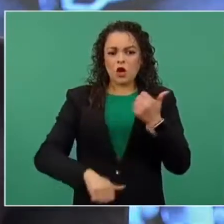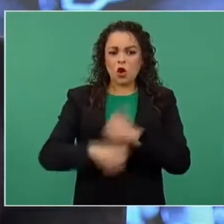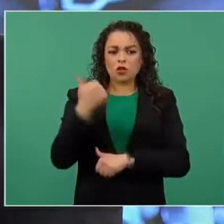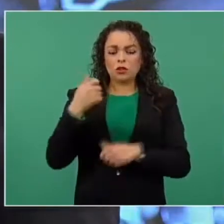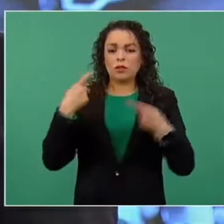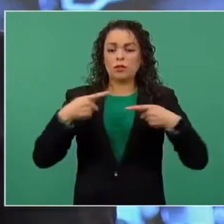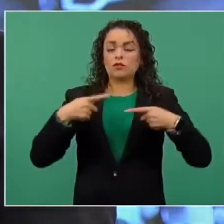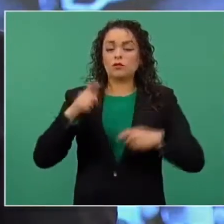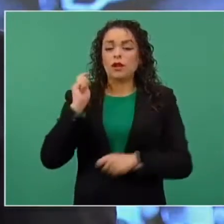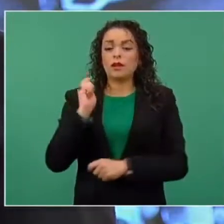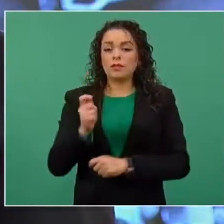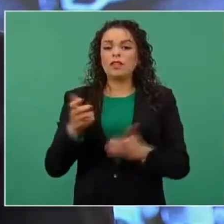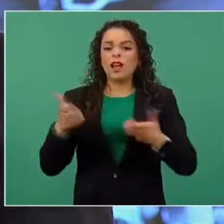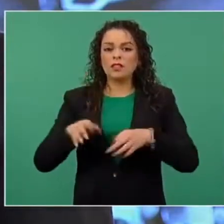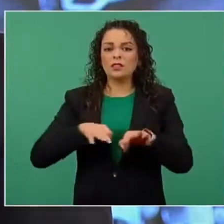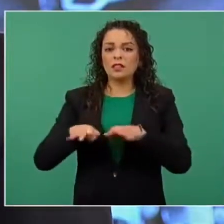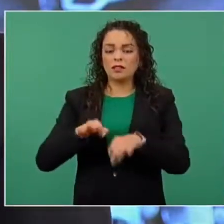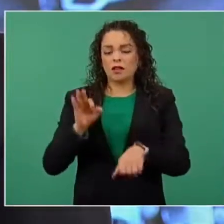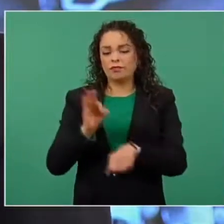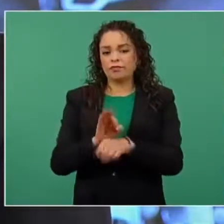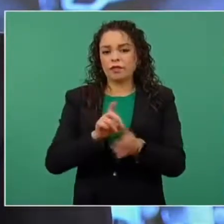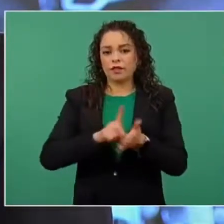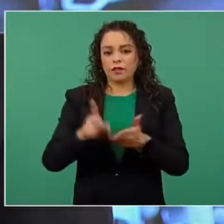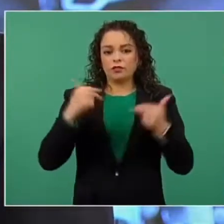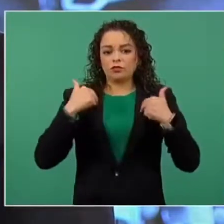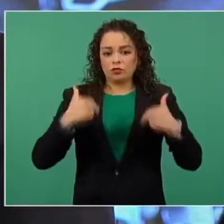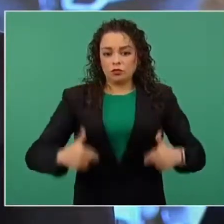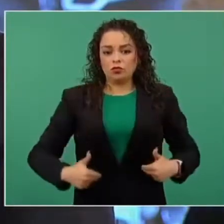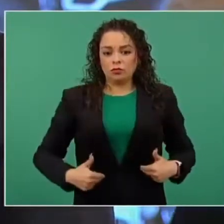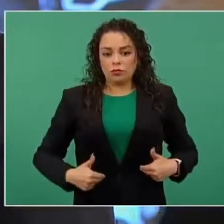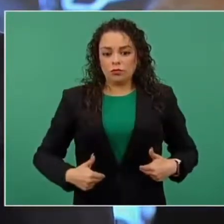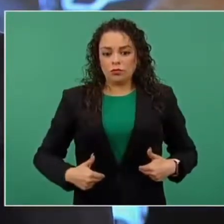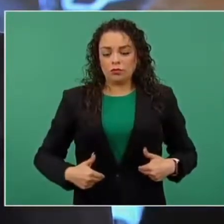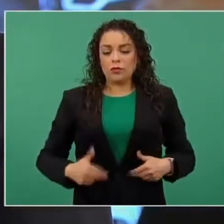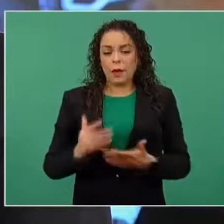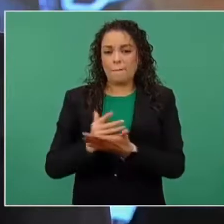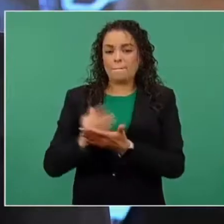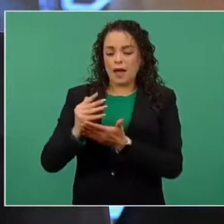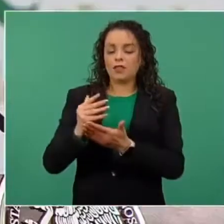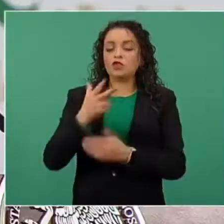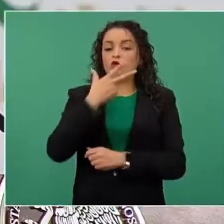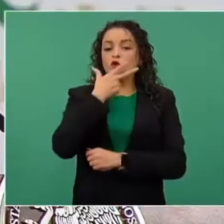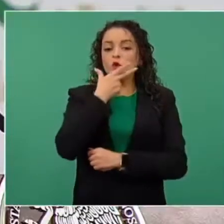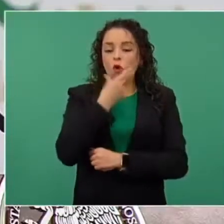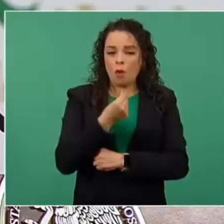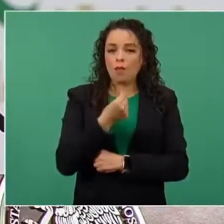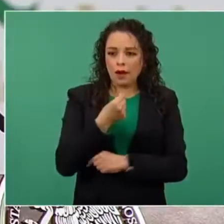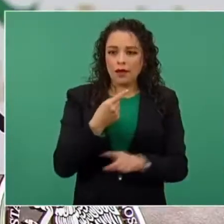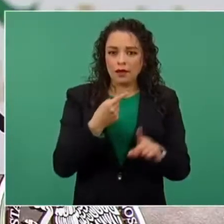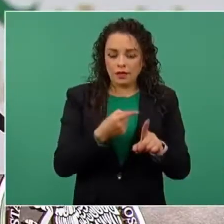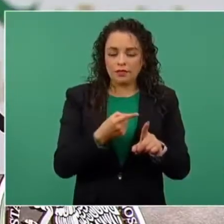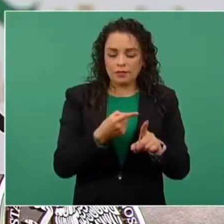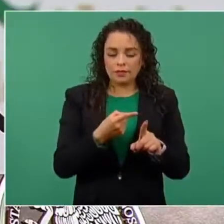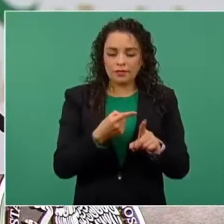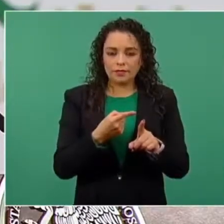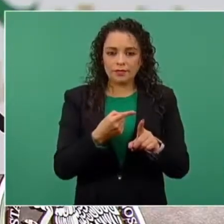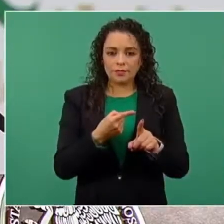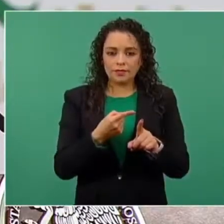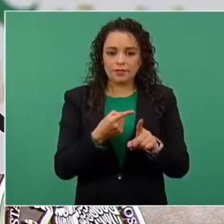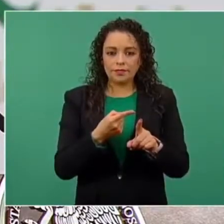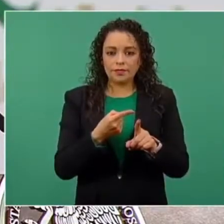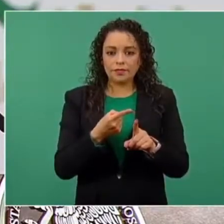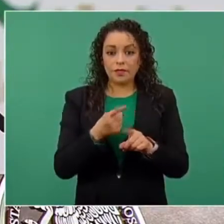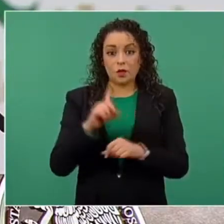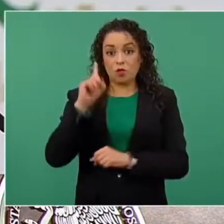humanos. La mayor parte, por supuesto, hombres y un porcentaje muy importante de